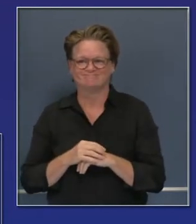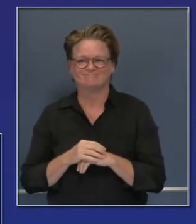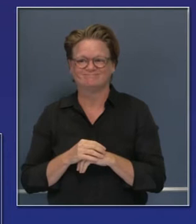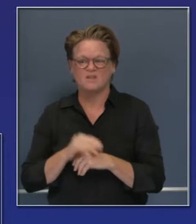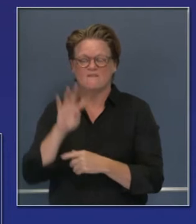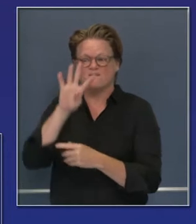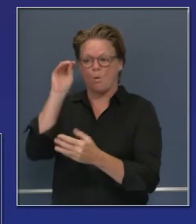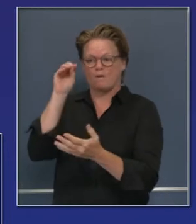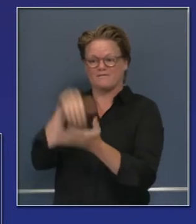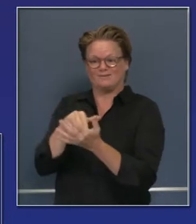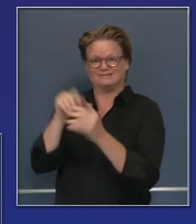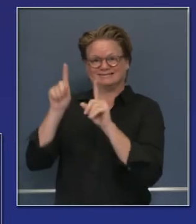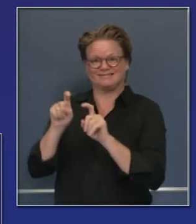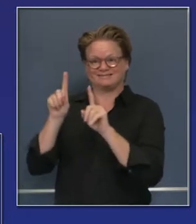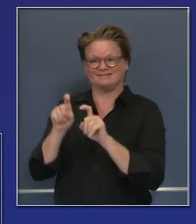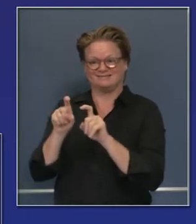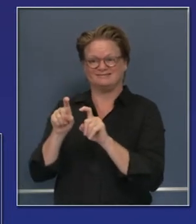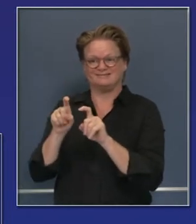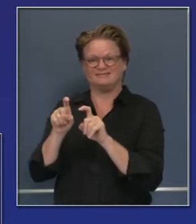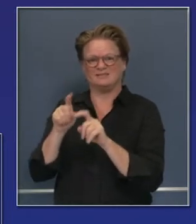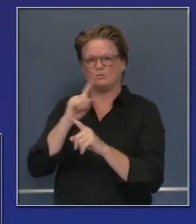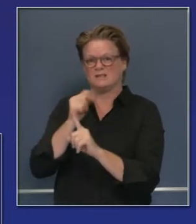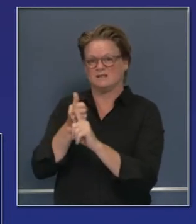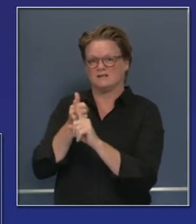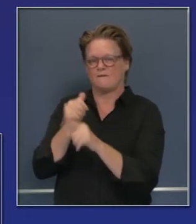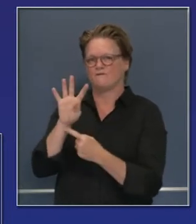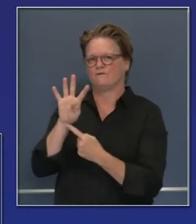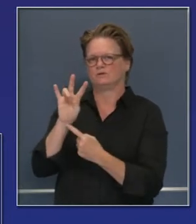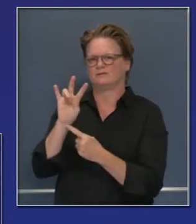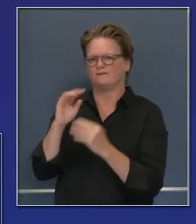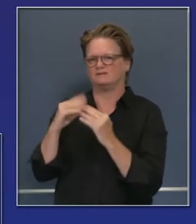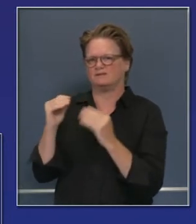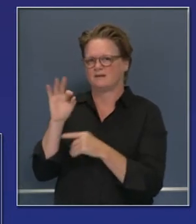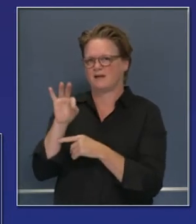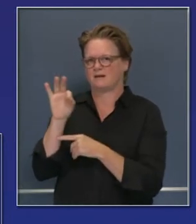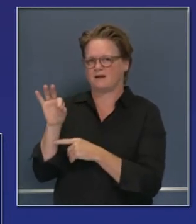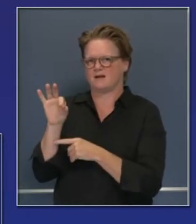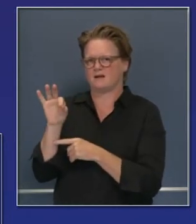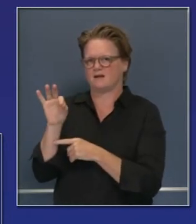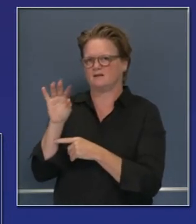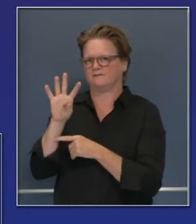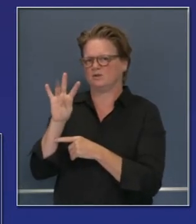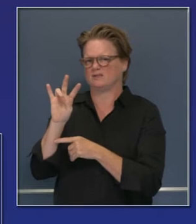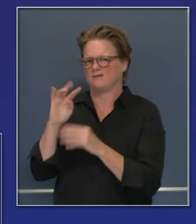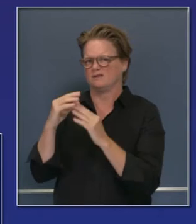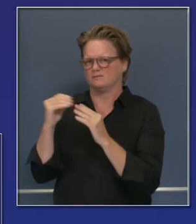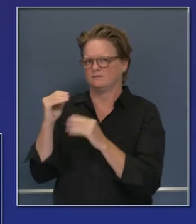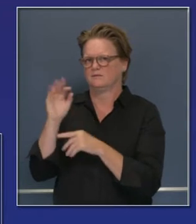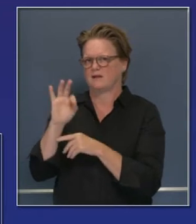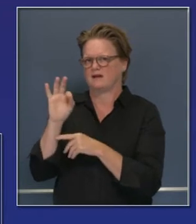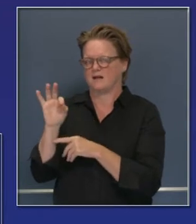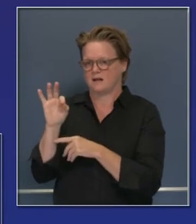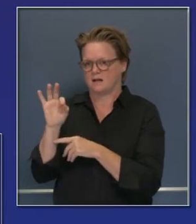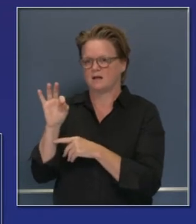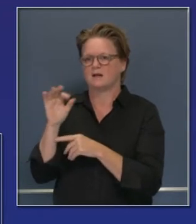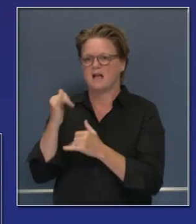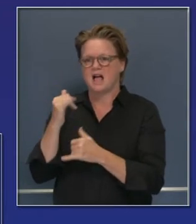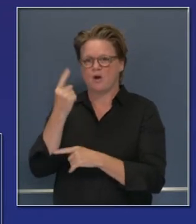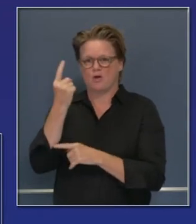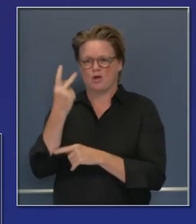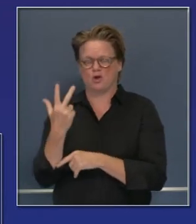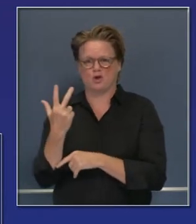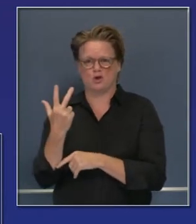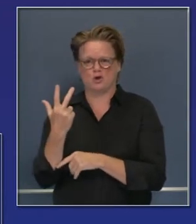diagnósticas y el costo será de 47 dólares y 99 centavos. Tomemos entonces el punto bajo del